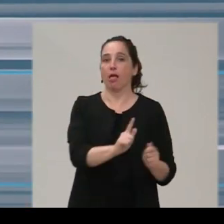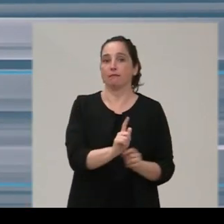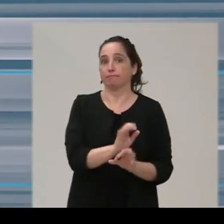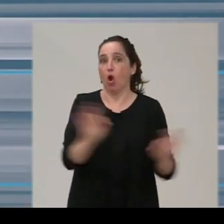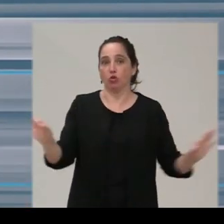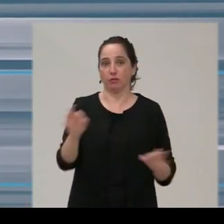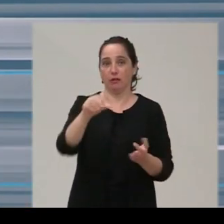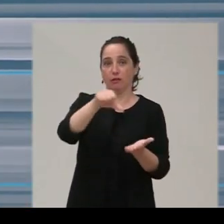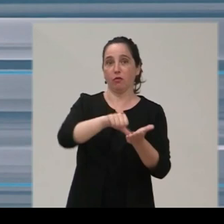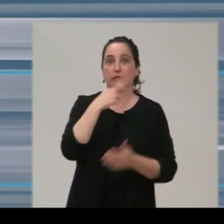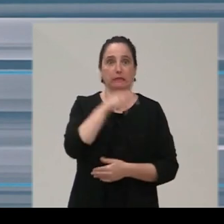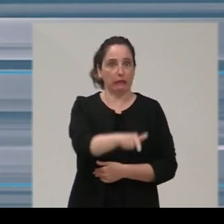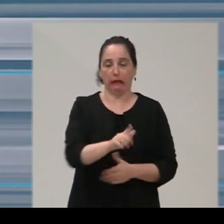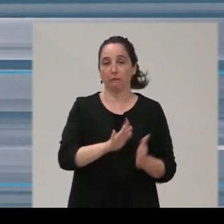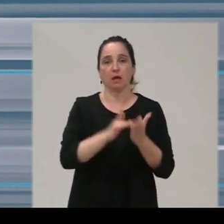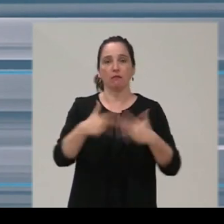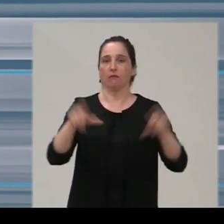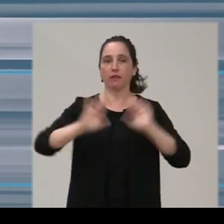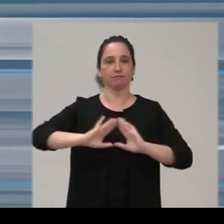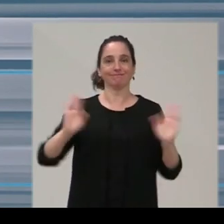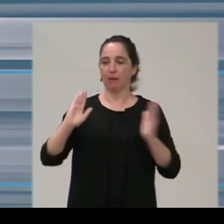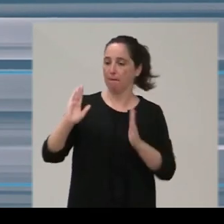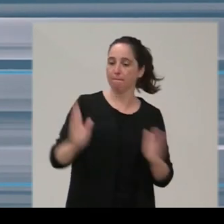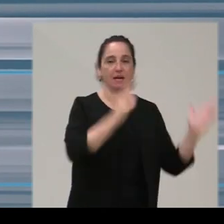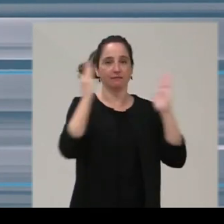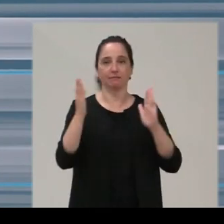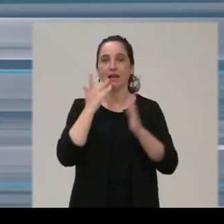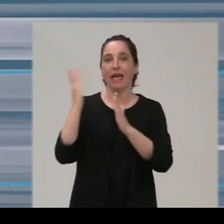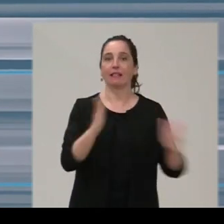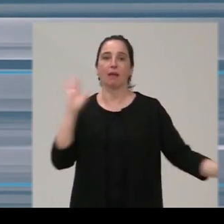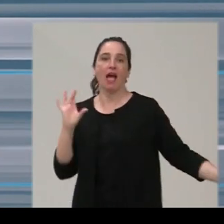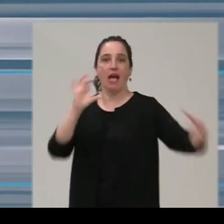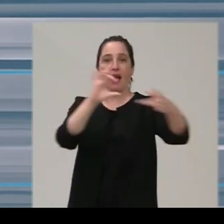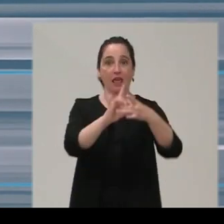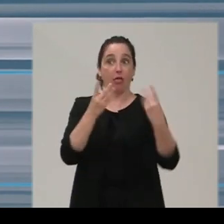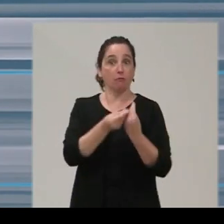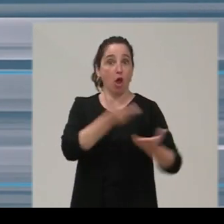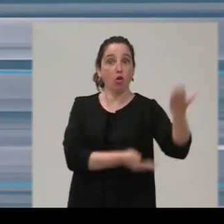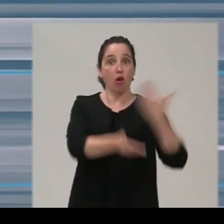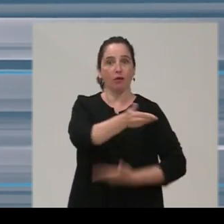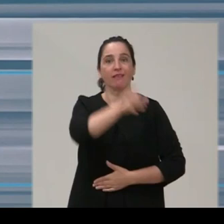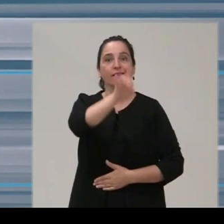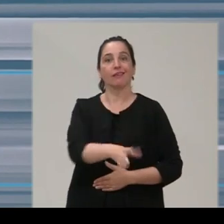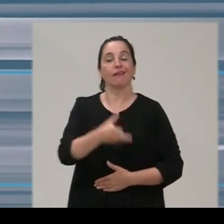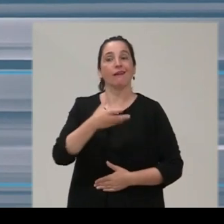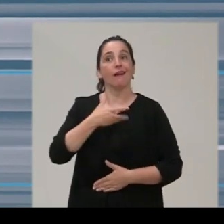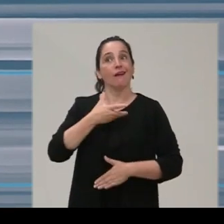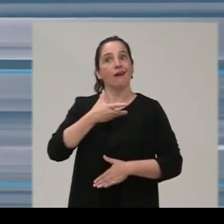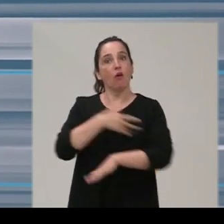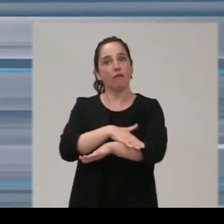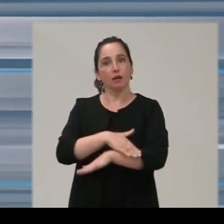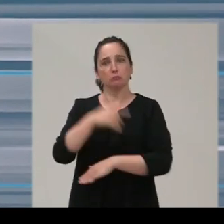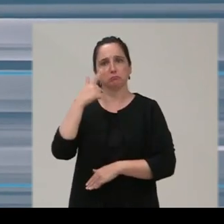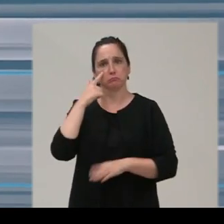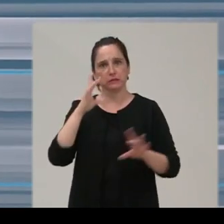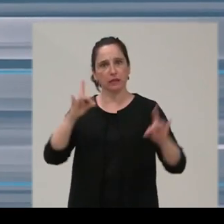pero he de decirles que eso se acabó, porque ahora va a tener como aliado y como colaborador a un gobierno sensible y atento